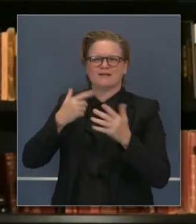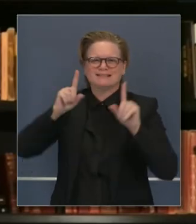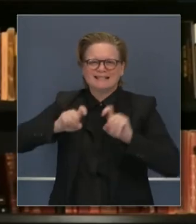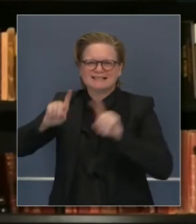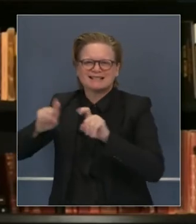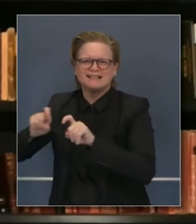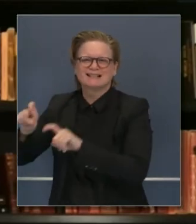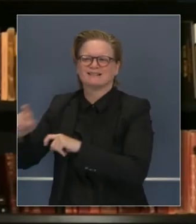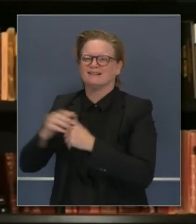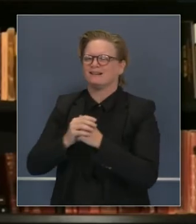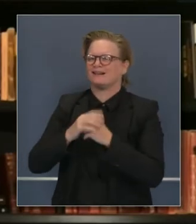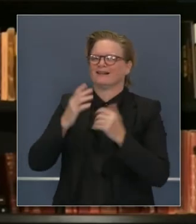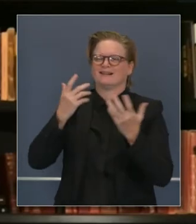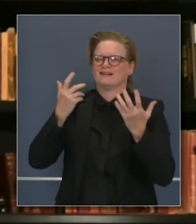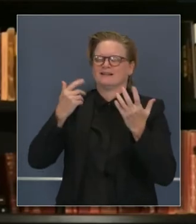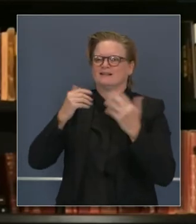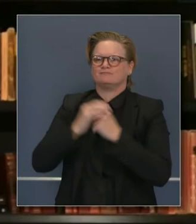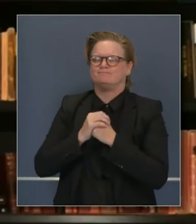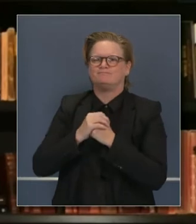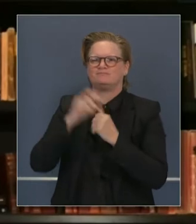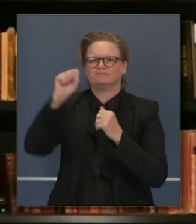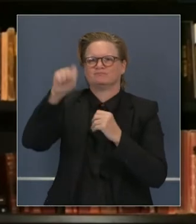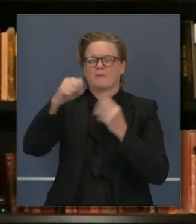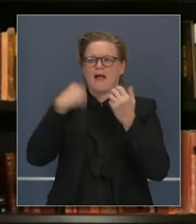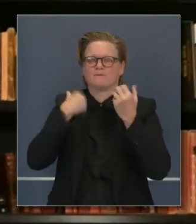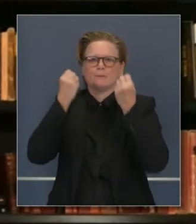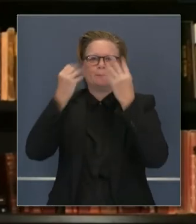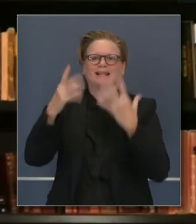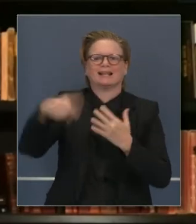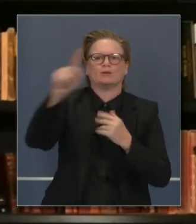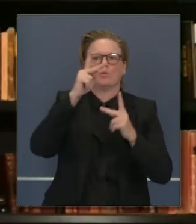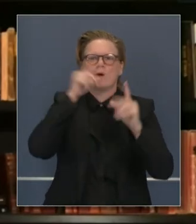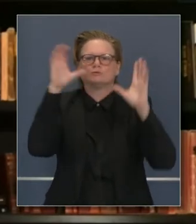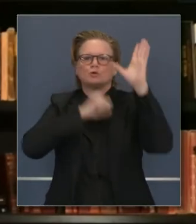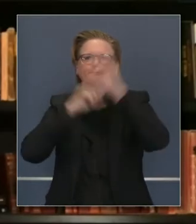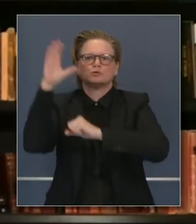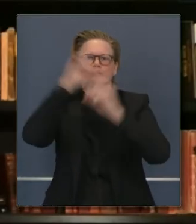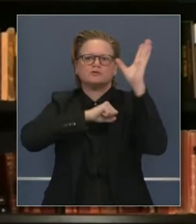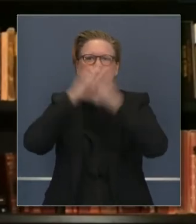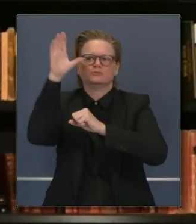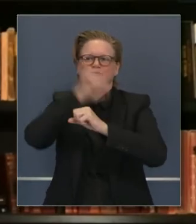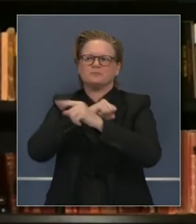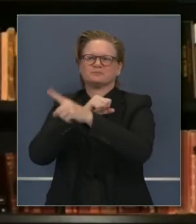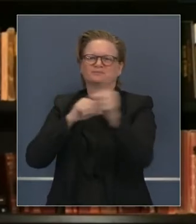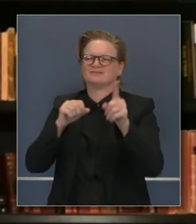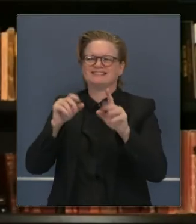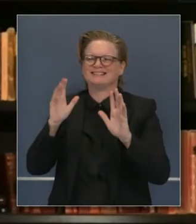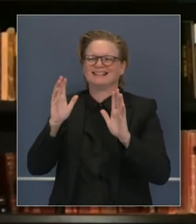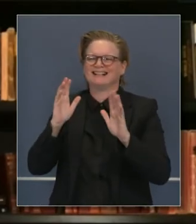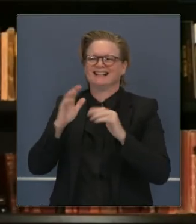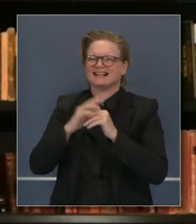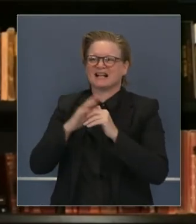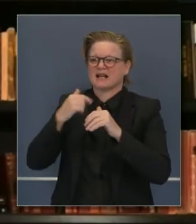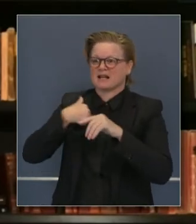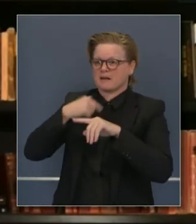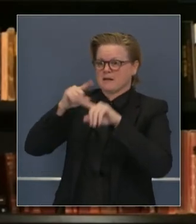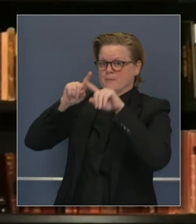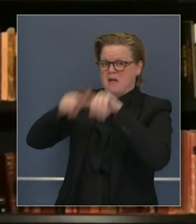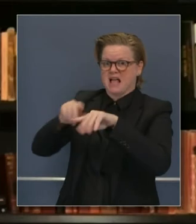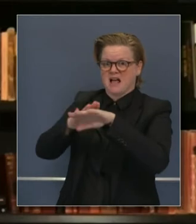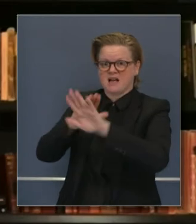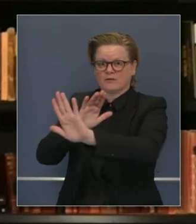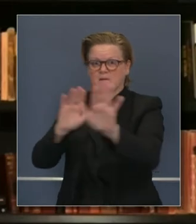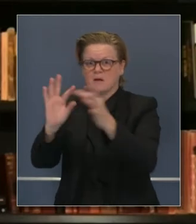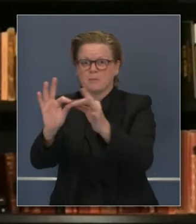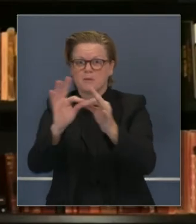obrando en base a muchas suposiciones que no se materializaron. En lugar de insistir sobre eso, en lugar de criticar eso,